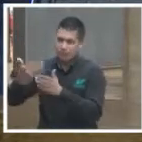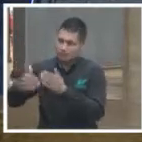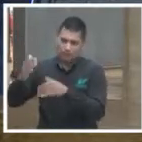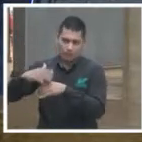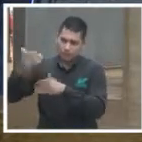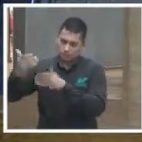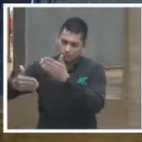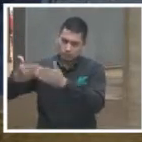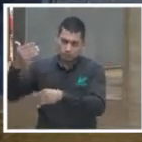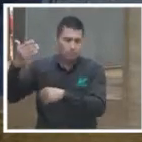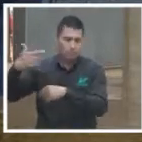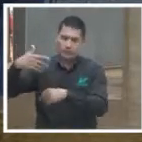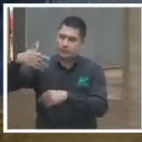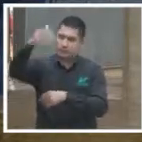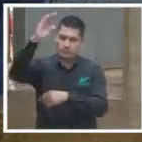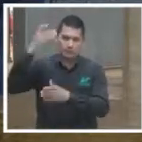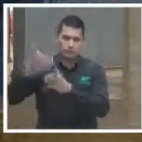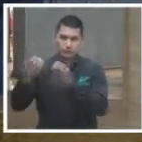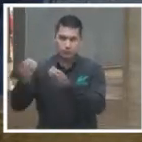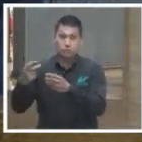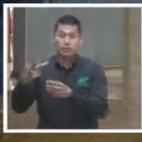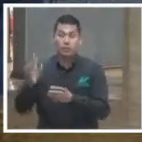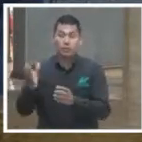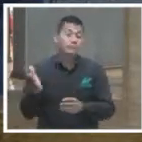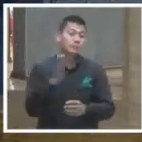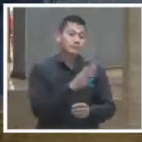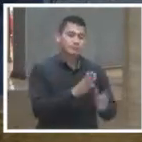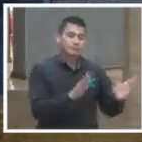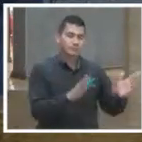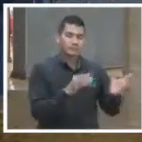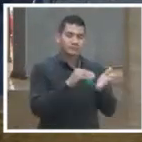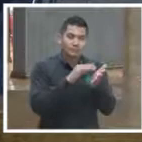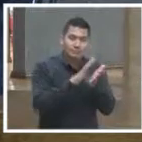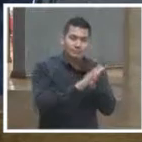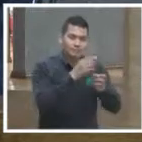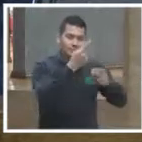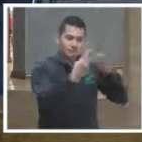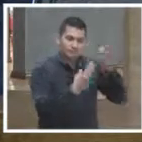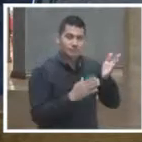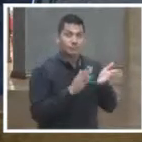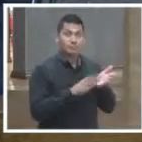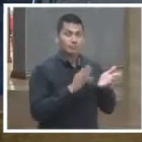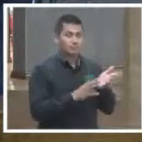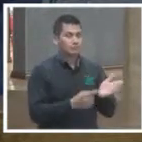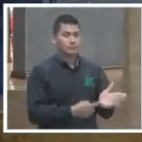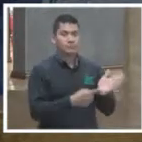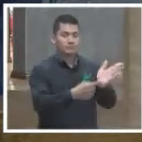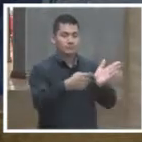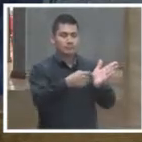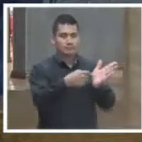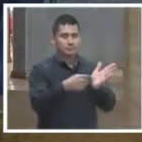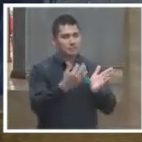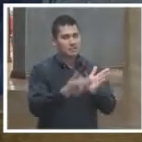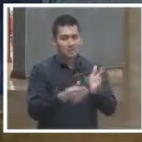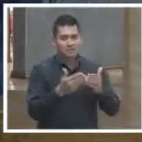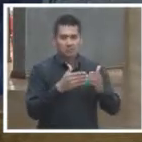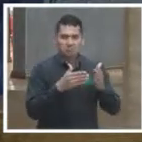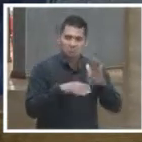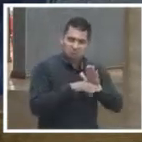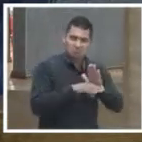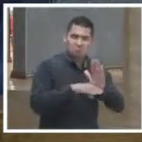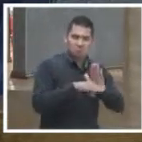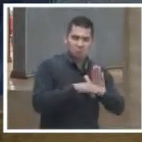creo que hay un gran trecho por andar, pero no hemos avanzado en las otras dimensiones de la rendición de cuentas y por supuesto hay un desencanto